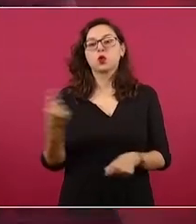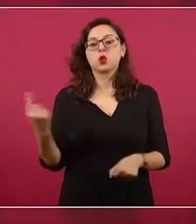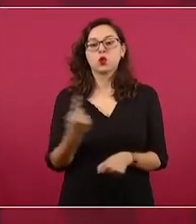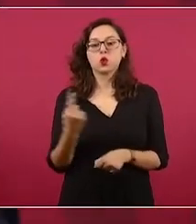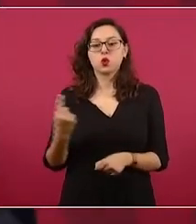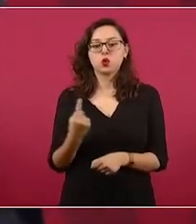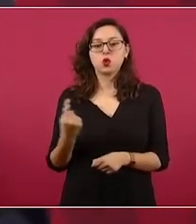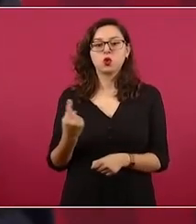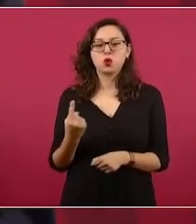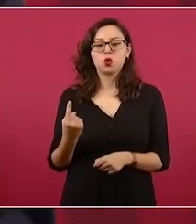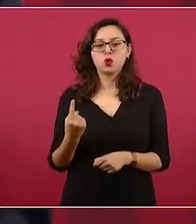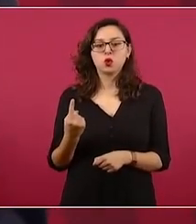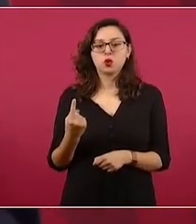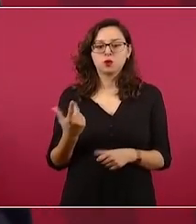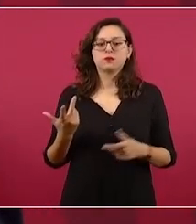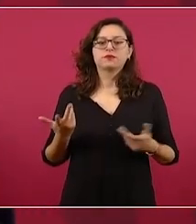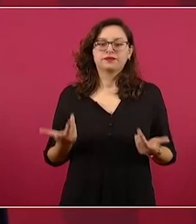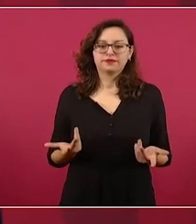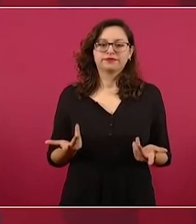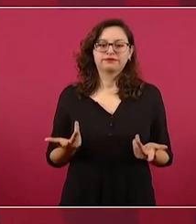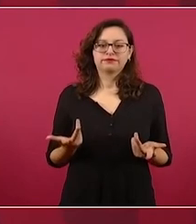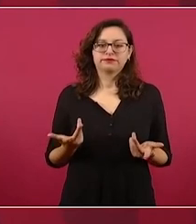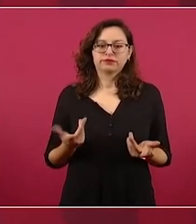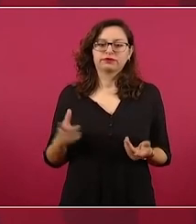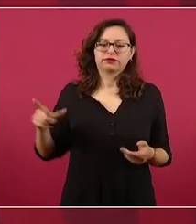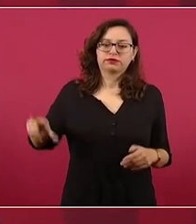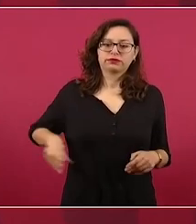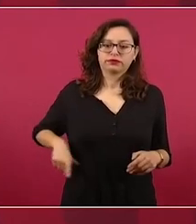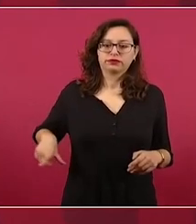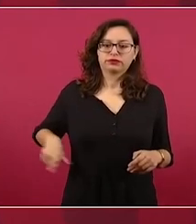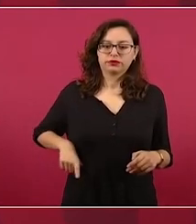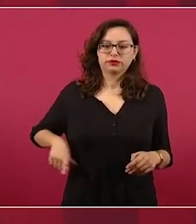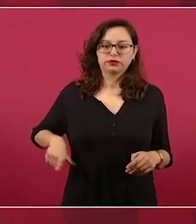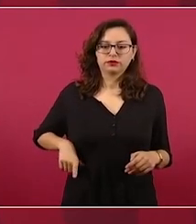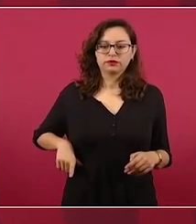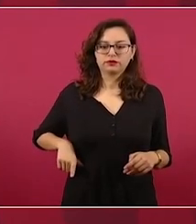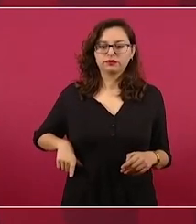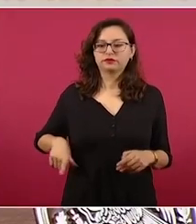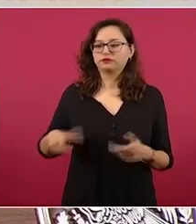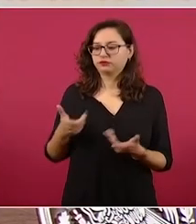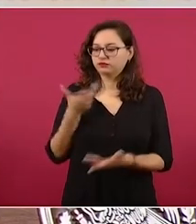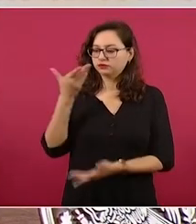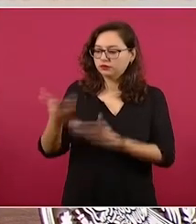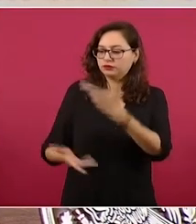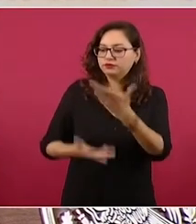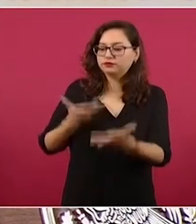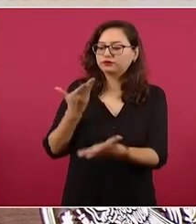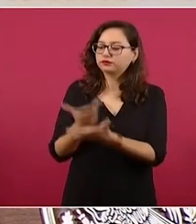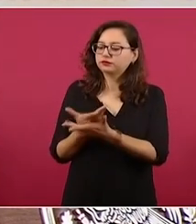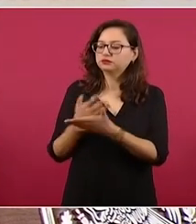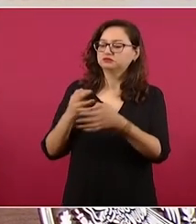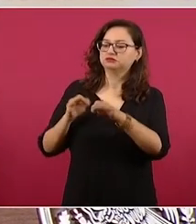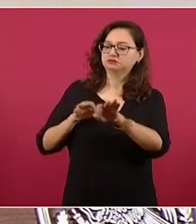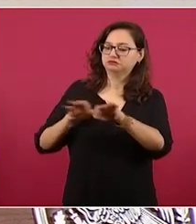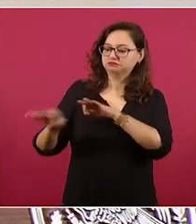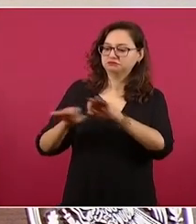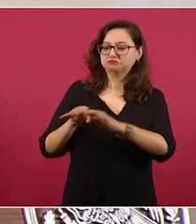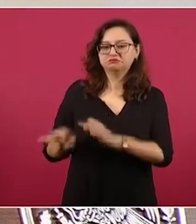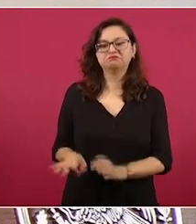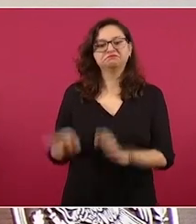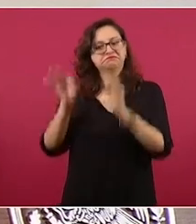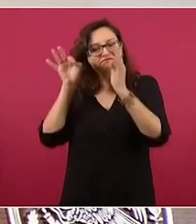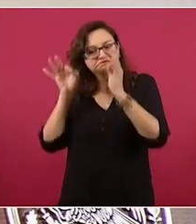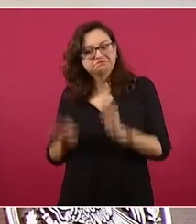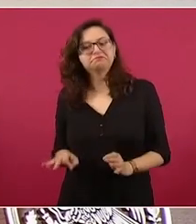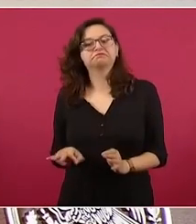con el trabajo de servidores públicos ejemplares